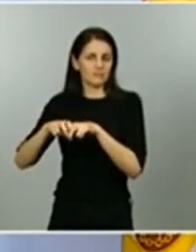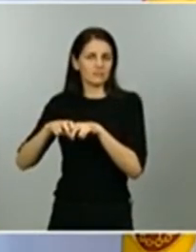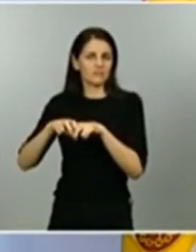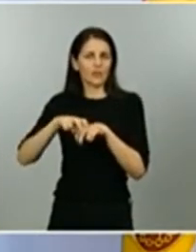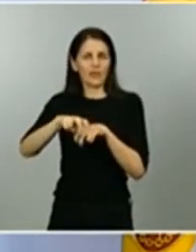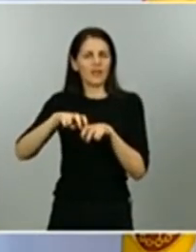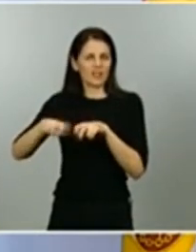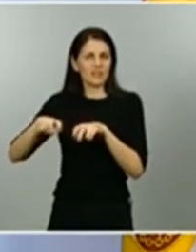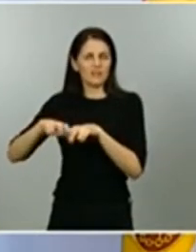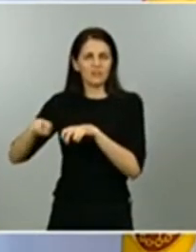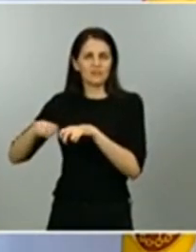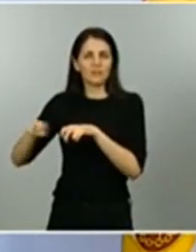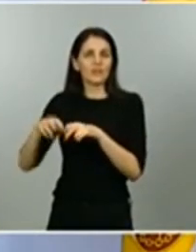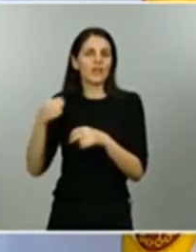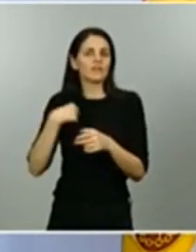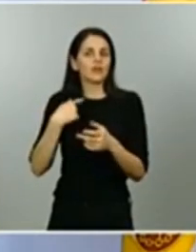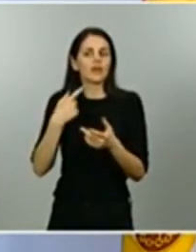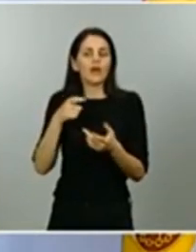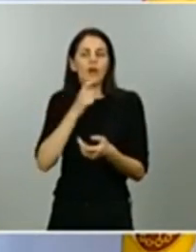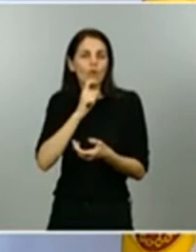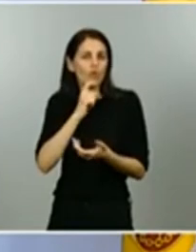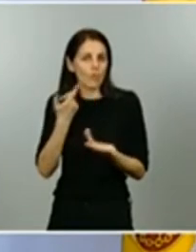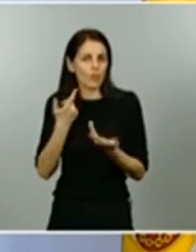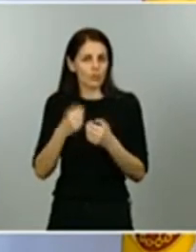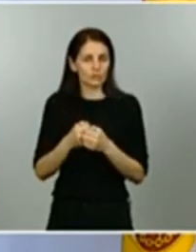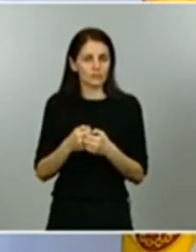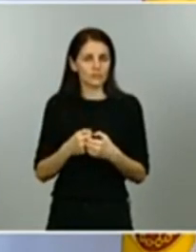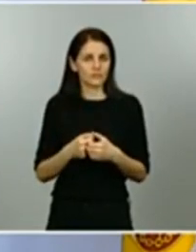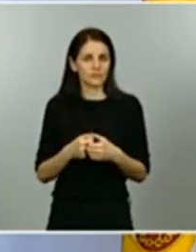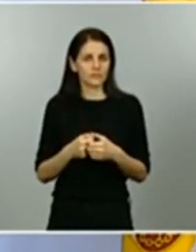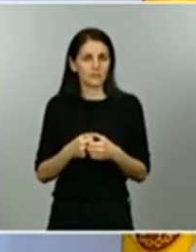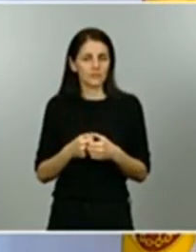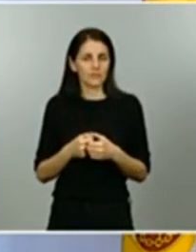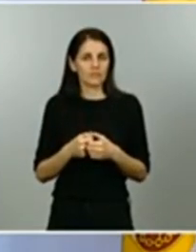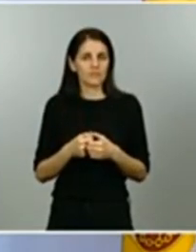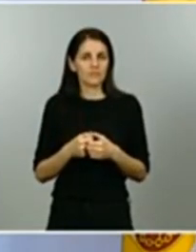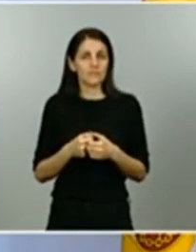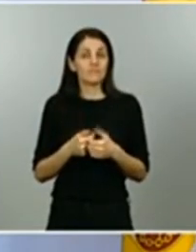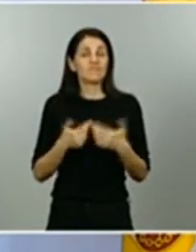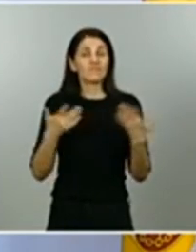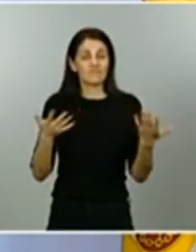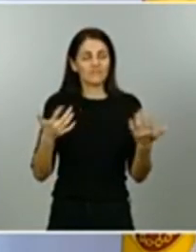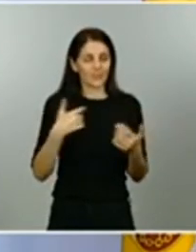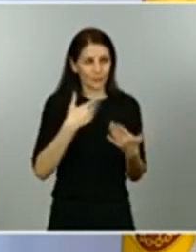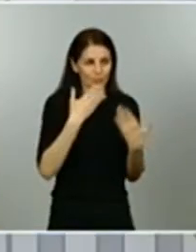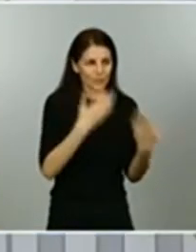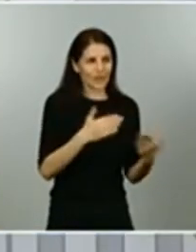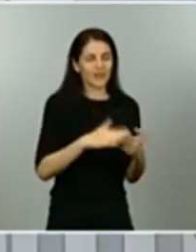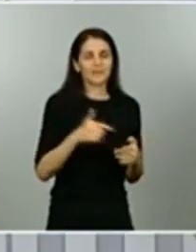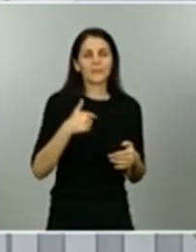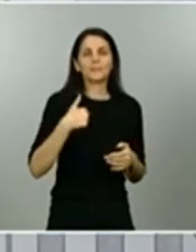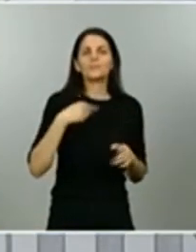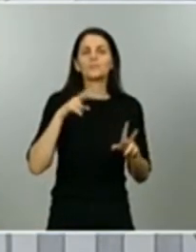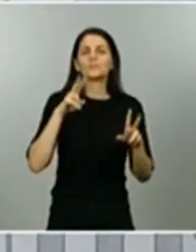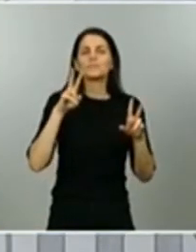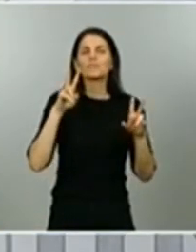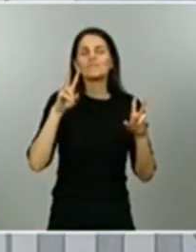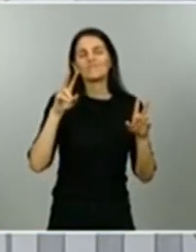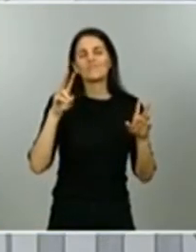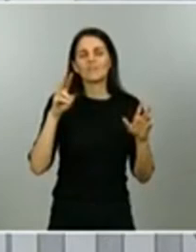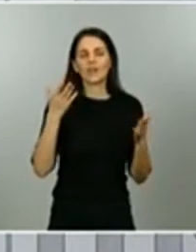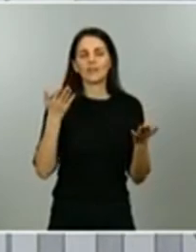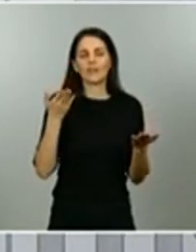las cuatro primeras se las puedo contestar y hoy la que hace referencia a la valoración de lo que ha pasado más en la valoración de Navarra se la puede